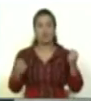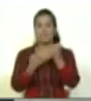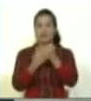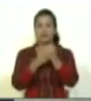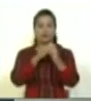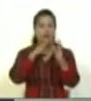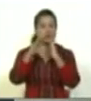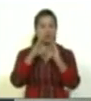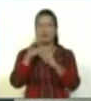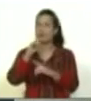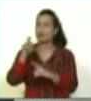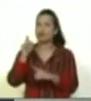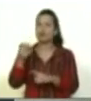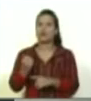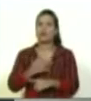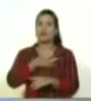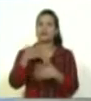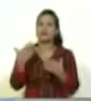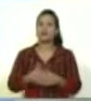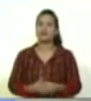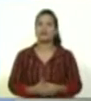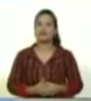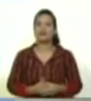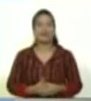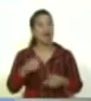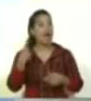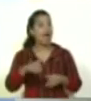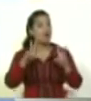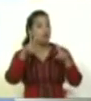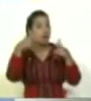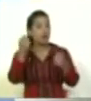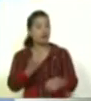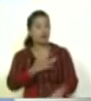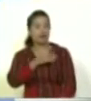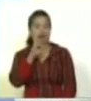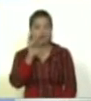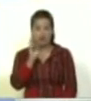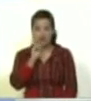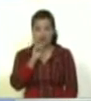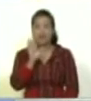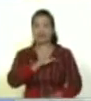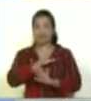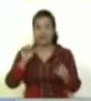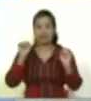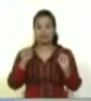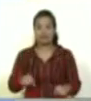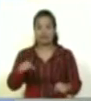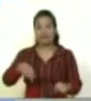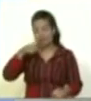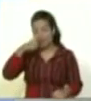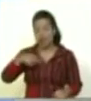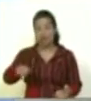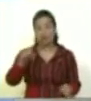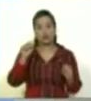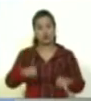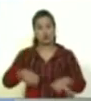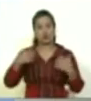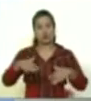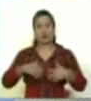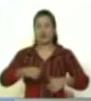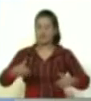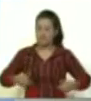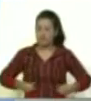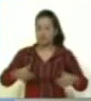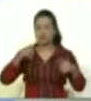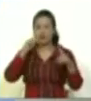aniversario, ¿qué sorpresa nos trae el 4F? Trae muchísimas sorpresas. Nos hemos fajado este año para adaptarnos a las plataformas